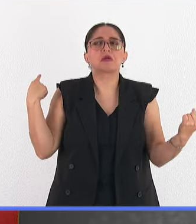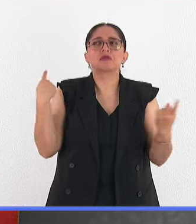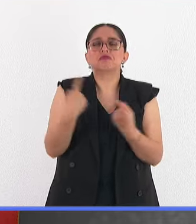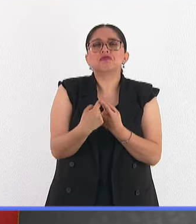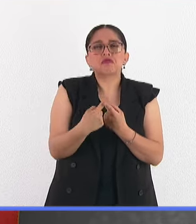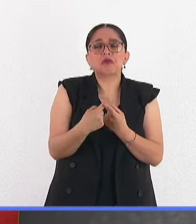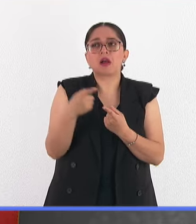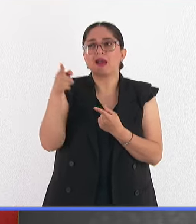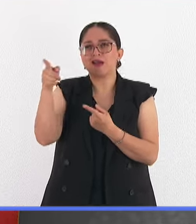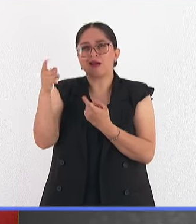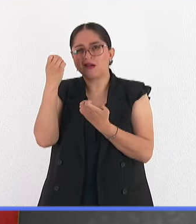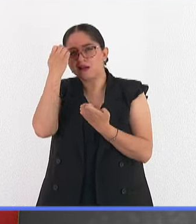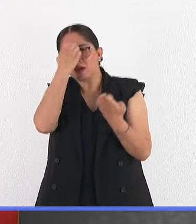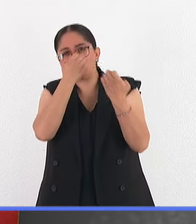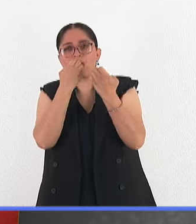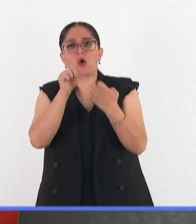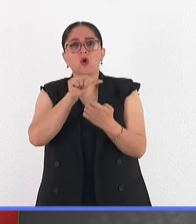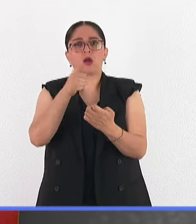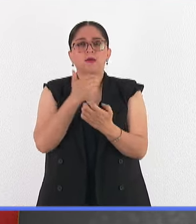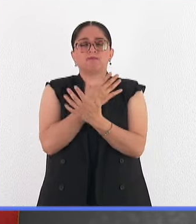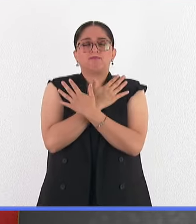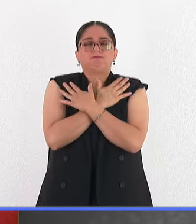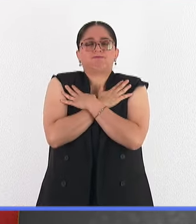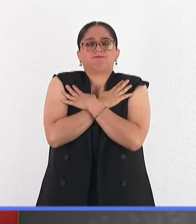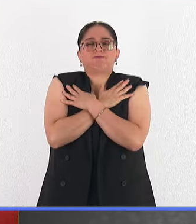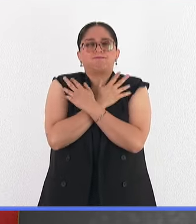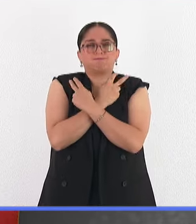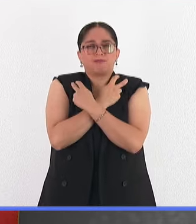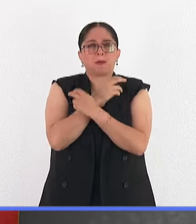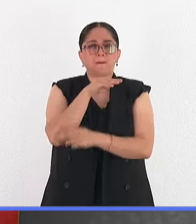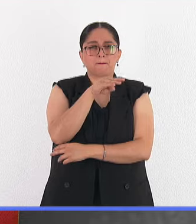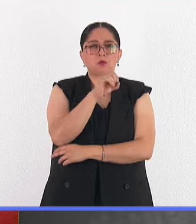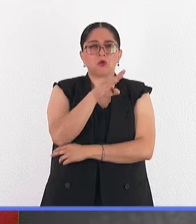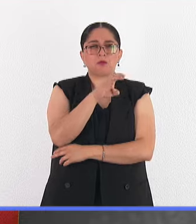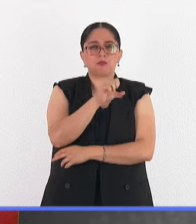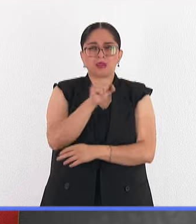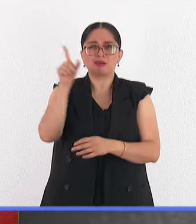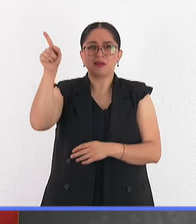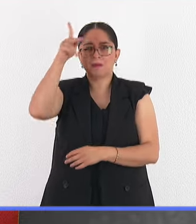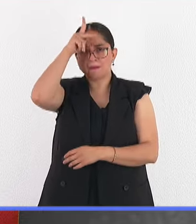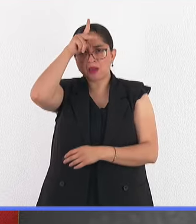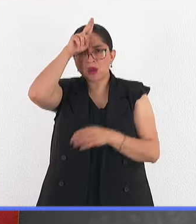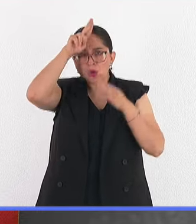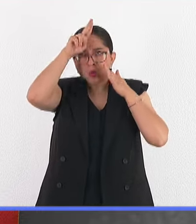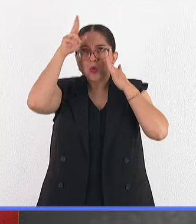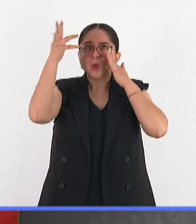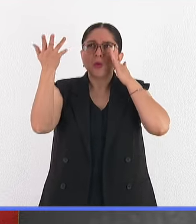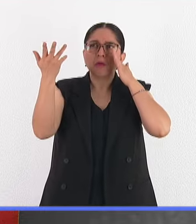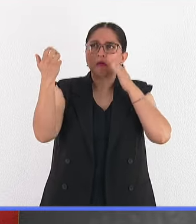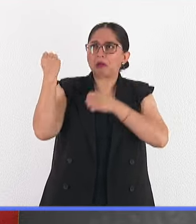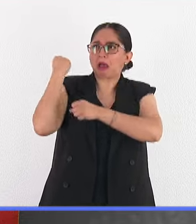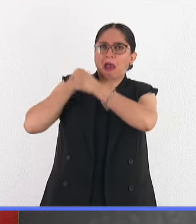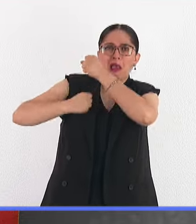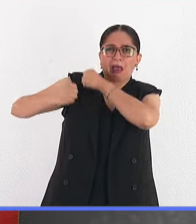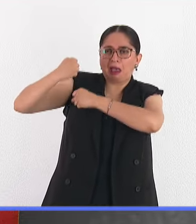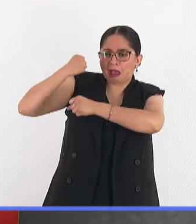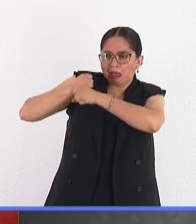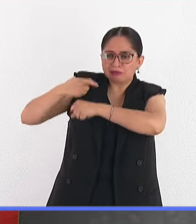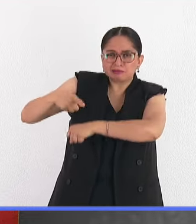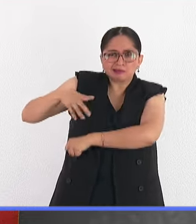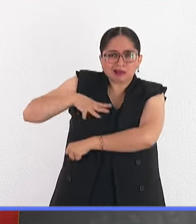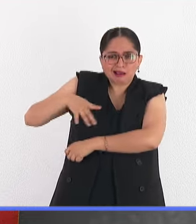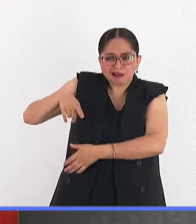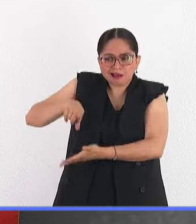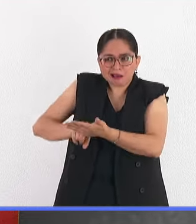en algunas momias sudamericanas, peruanas, que han encontrado que estas momias de hace años, ¿no? Miles.